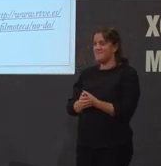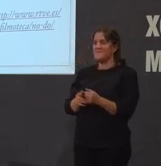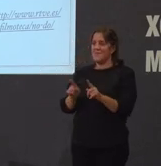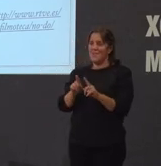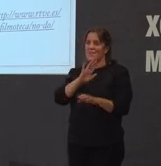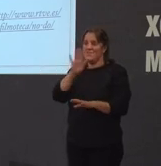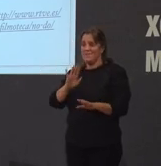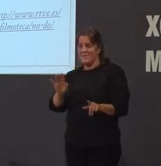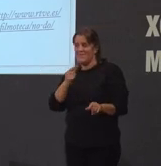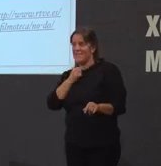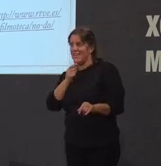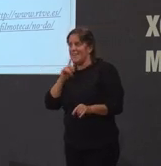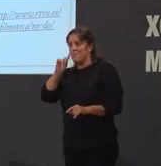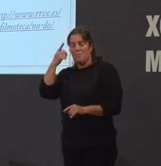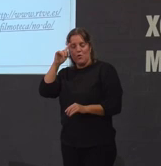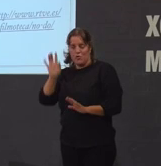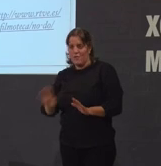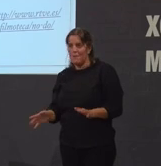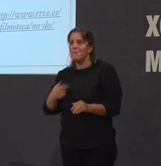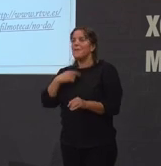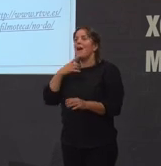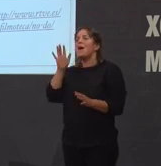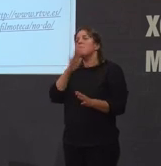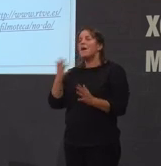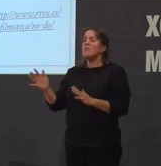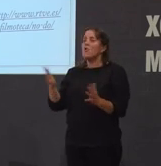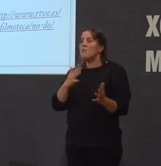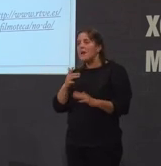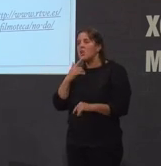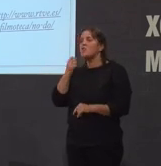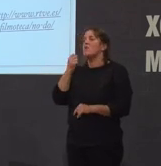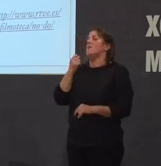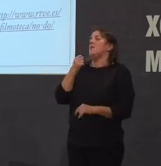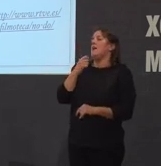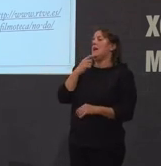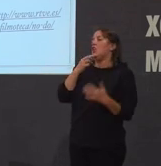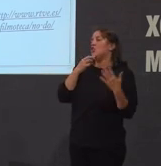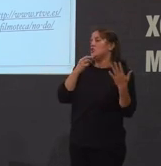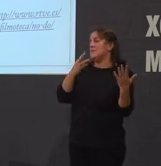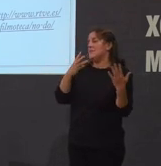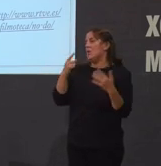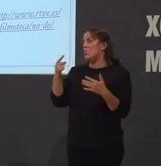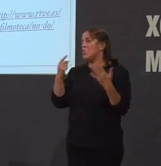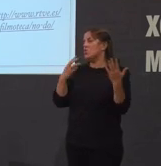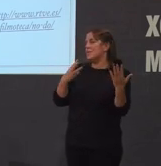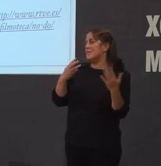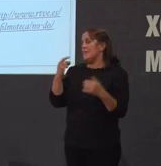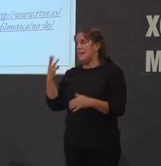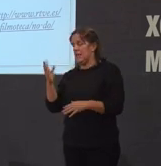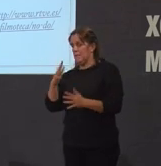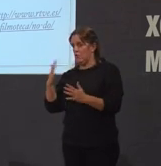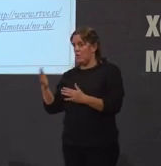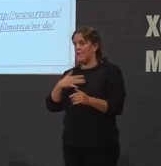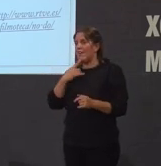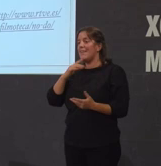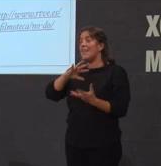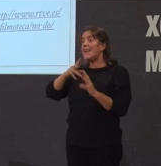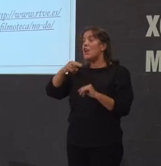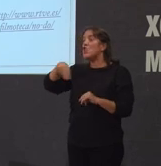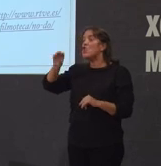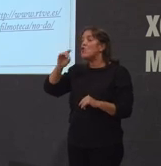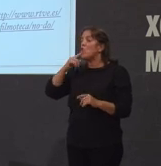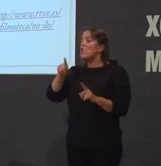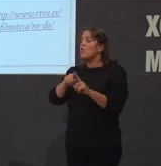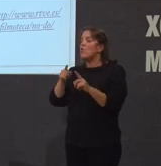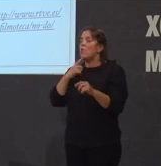pero bueno digamos que o último en torno ao ano 1981-83 que quere dicir isto que nodo foi un organismo que